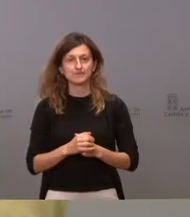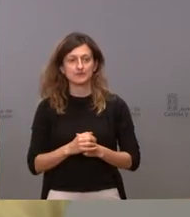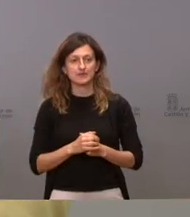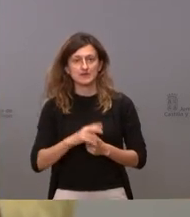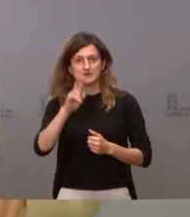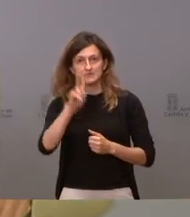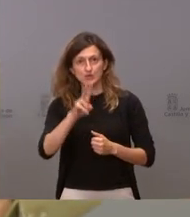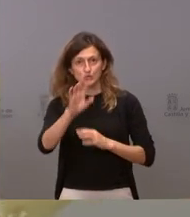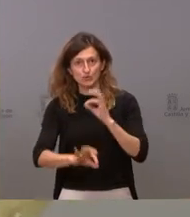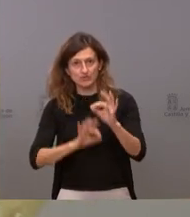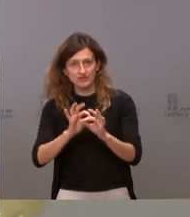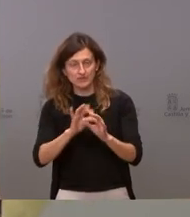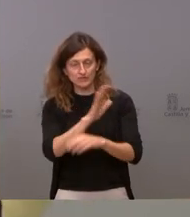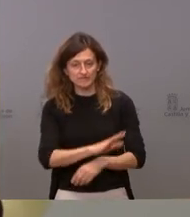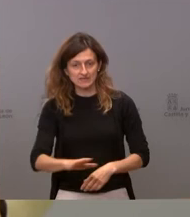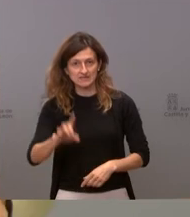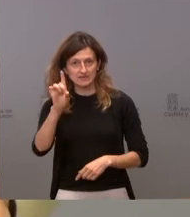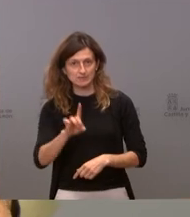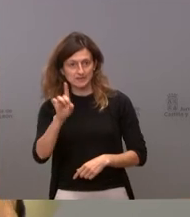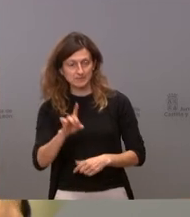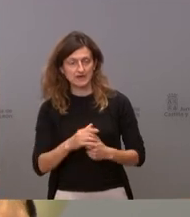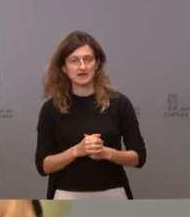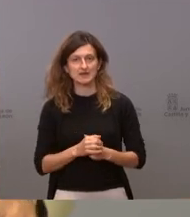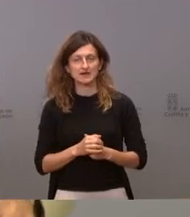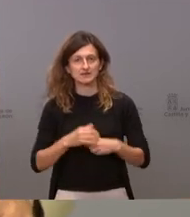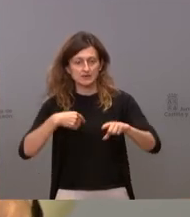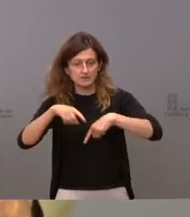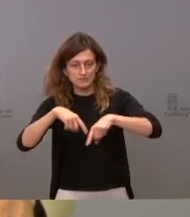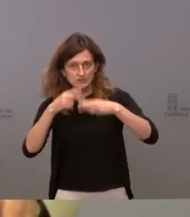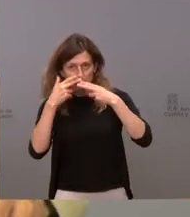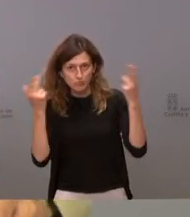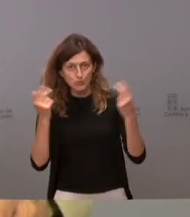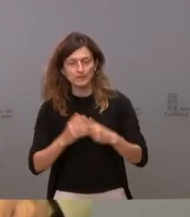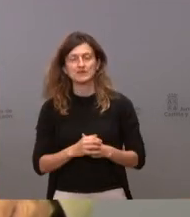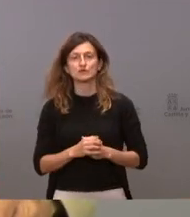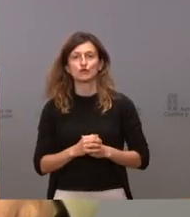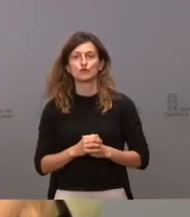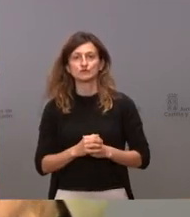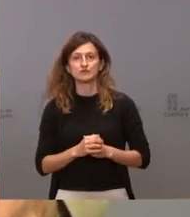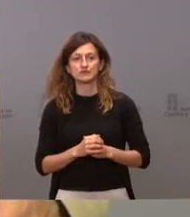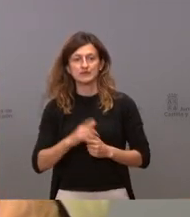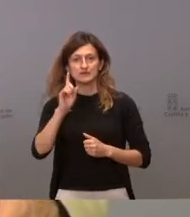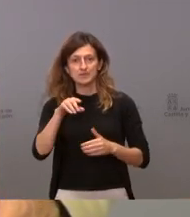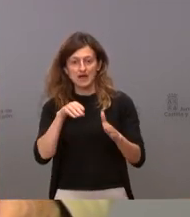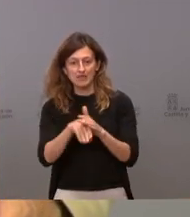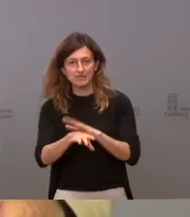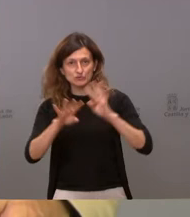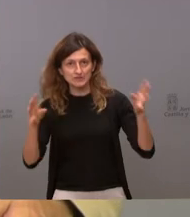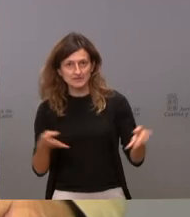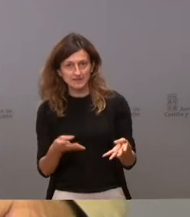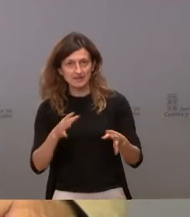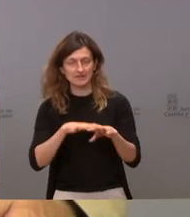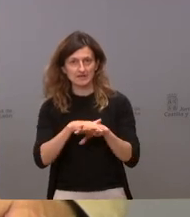educación infantil y educación primaria las prestaciones sociales esenciales el transporte público de viajeros y el acceso a internet y redes de